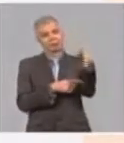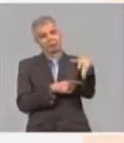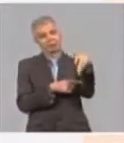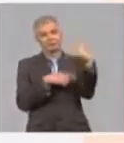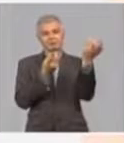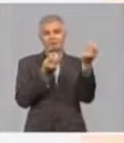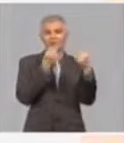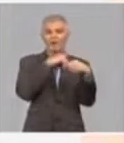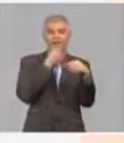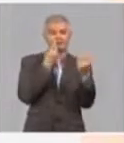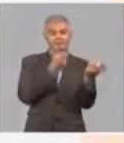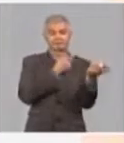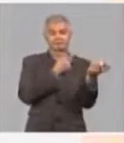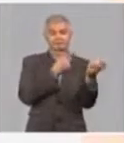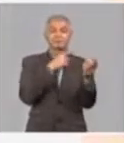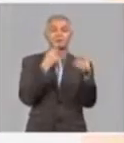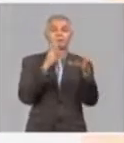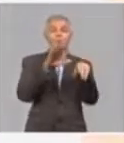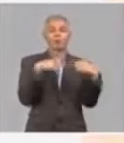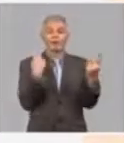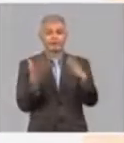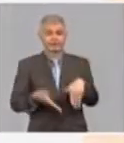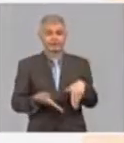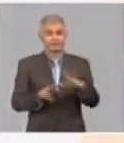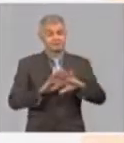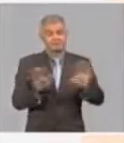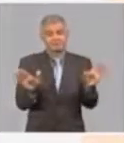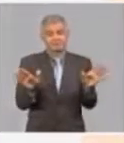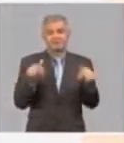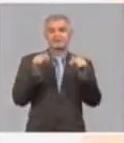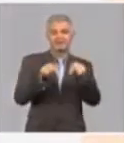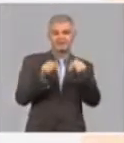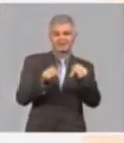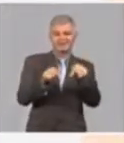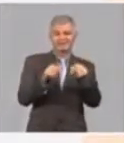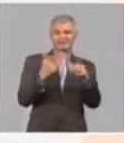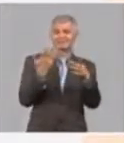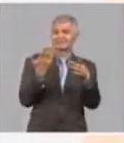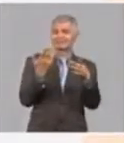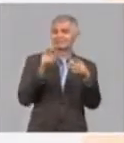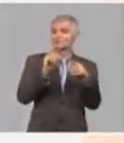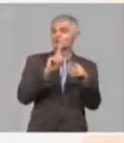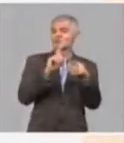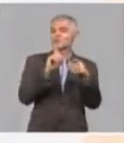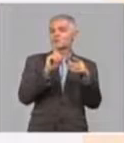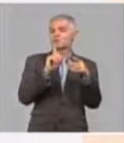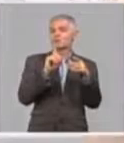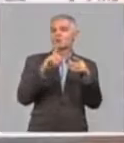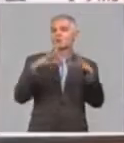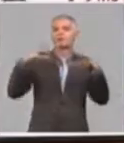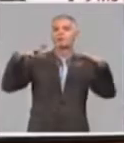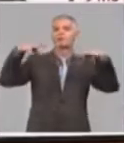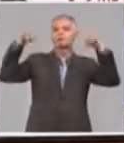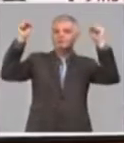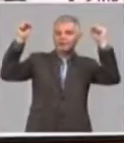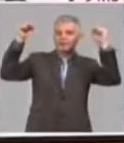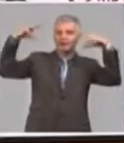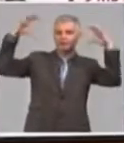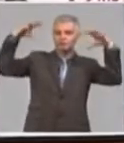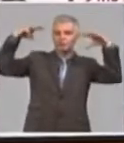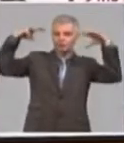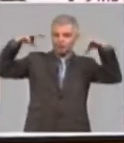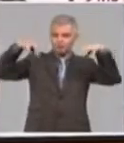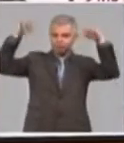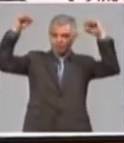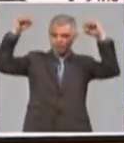tiene este mismo, no de otras interpretaciones, ni mucho menos. Entonces, en ese sentido, no basta con que deje de llover, sino que también el